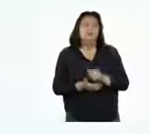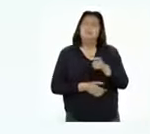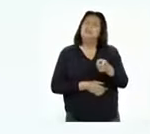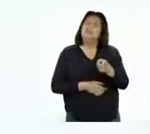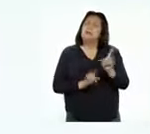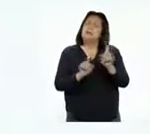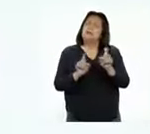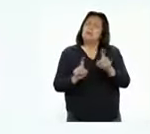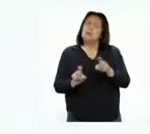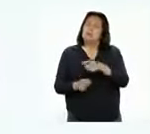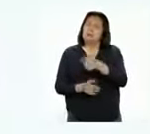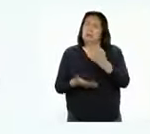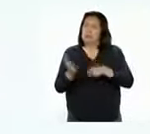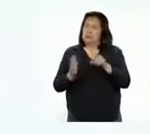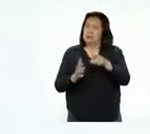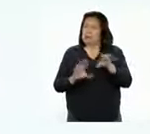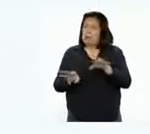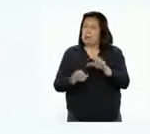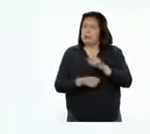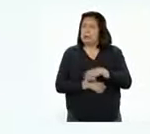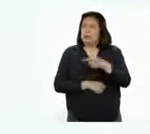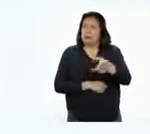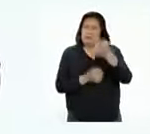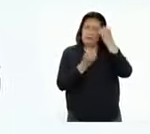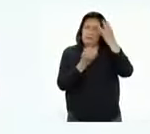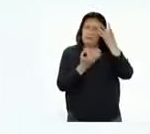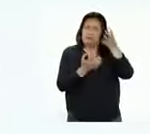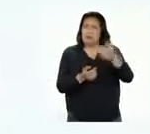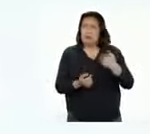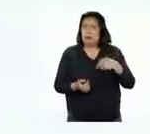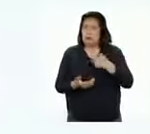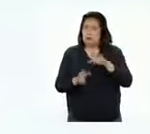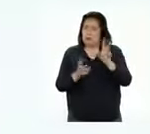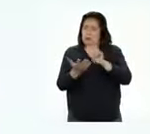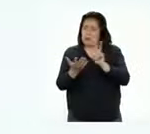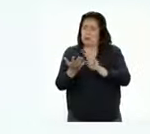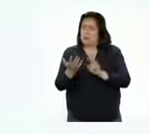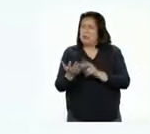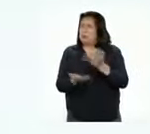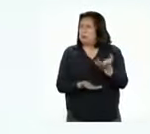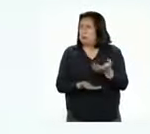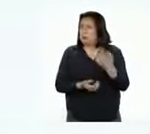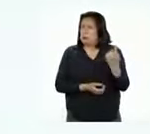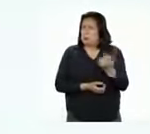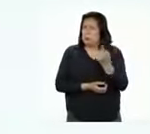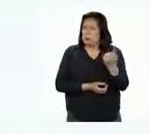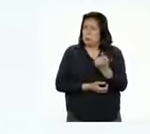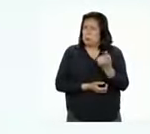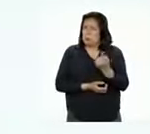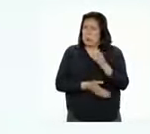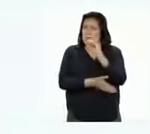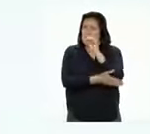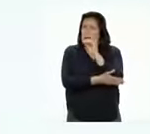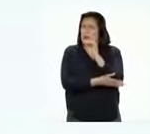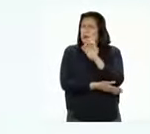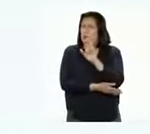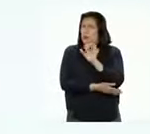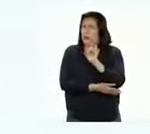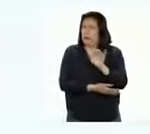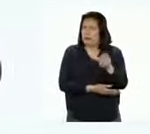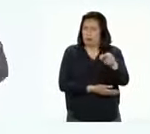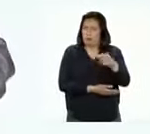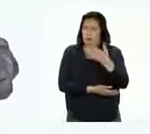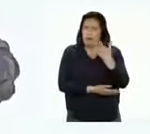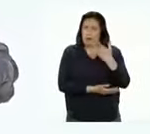sobre las preguntas que has formulado, la información que hemos leído se refiere solo al suri. Pero tú